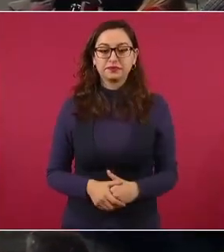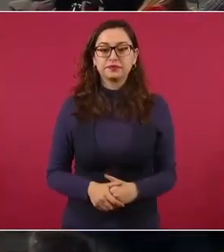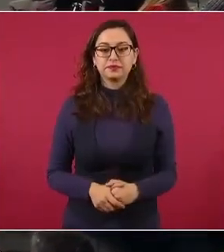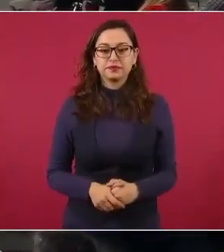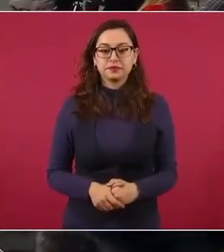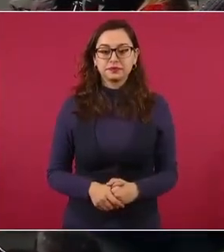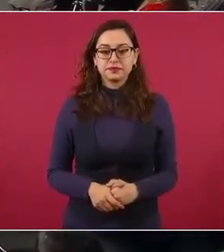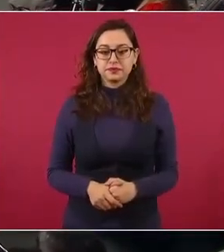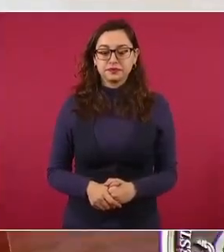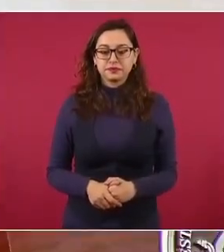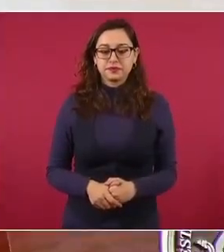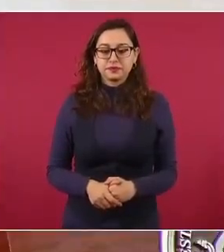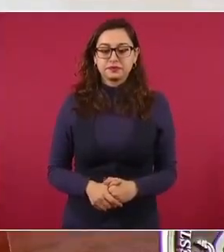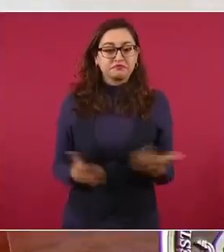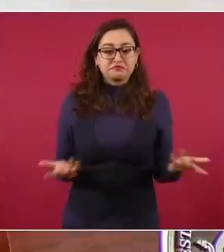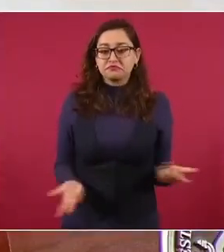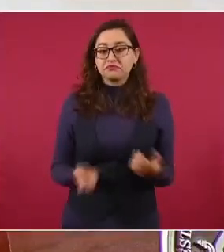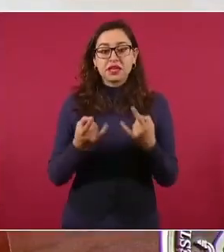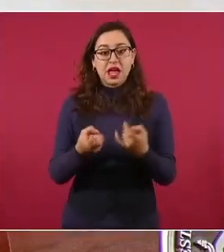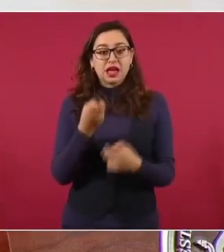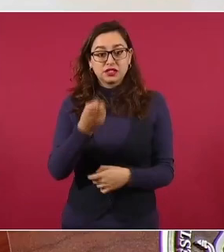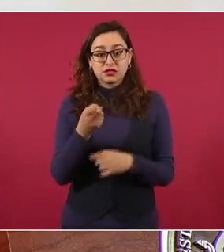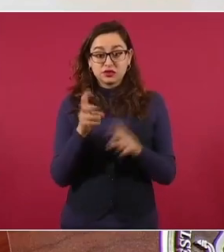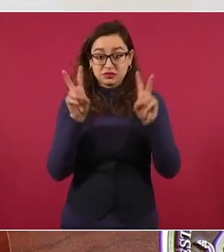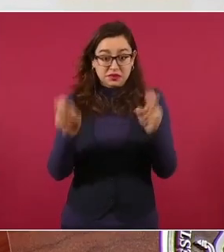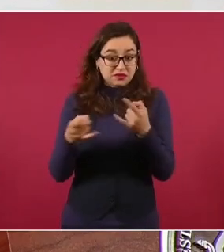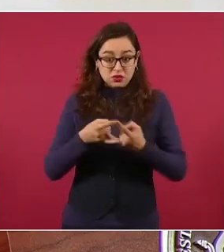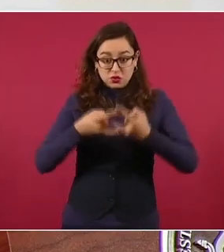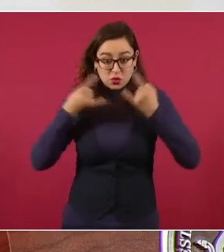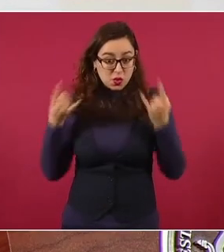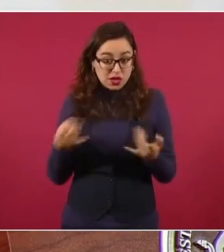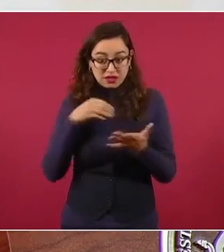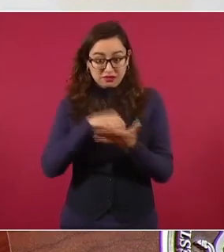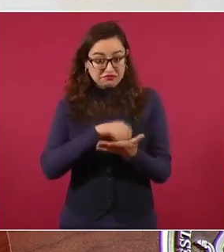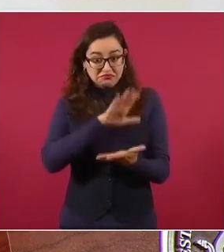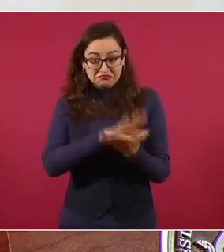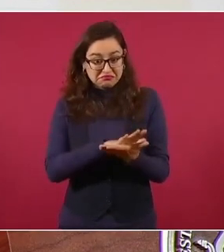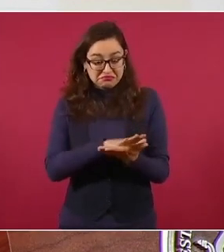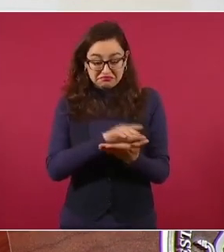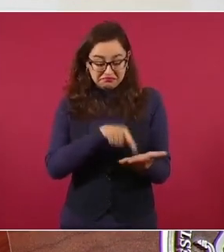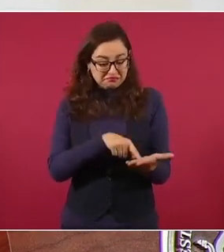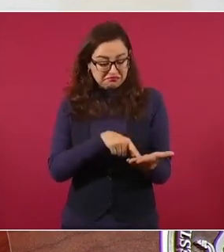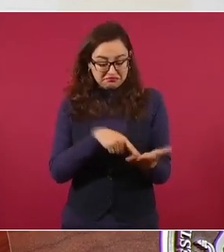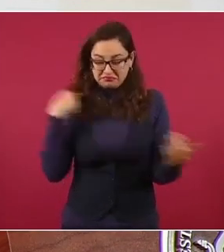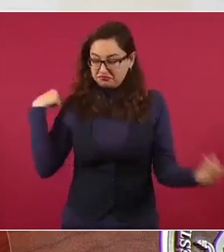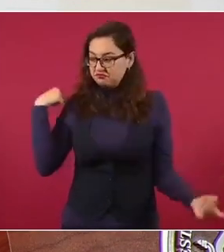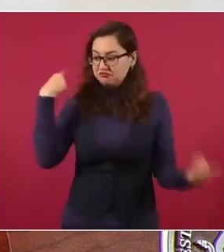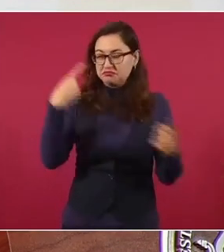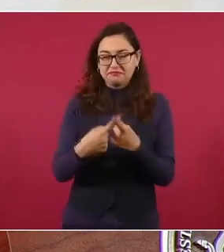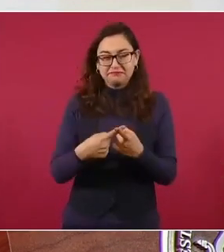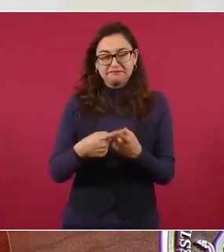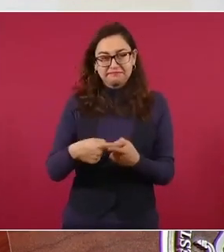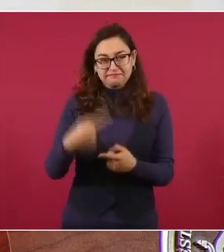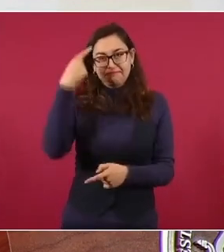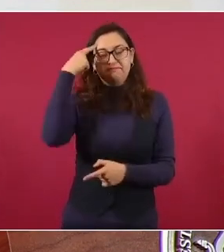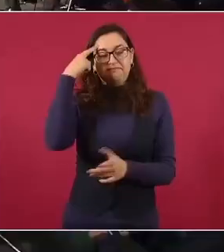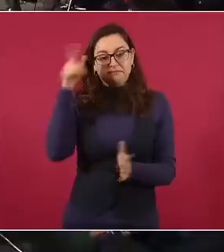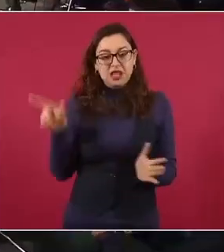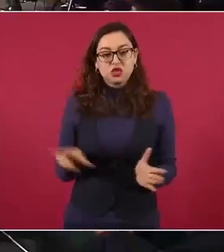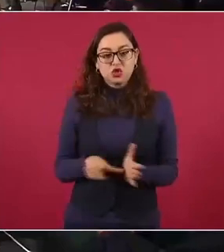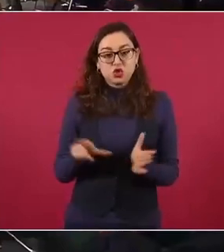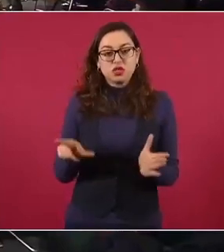Está en la historia, lo más cercano a esto último